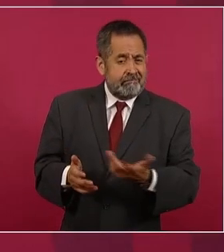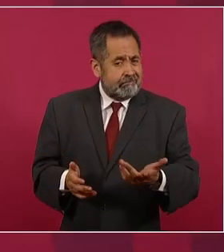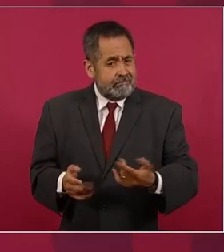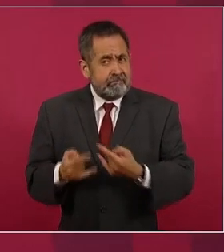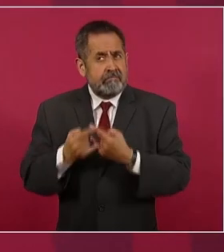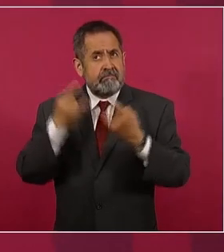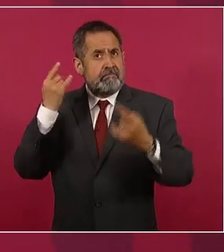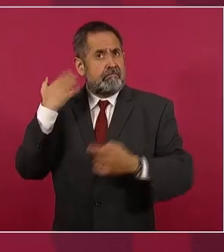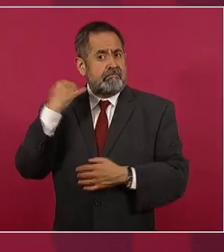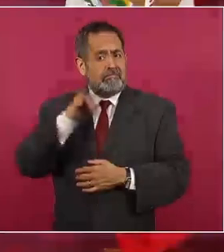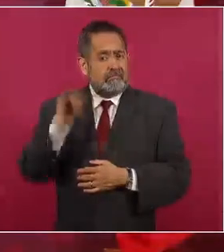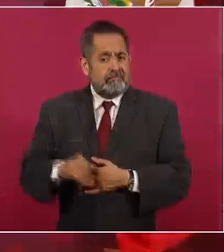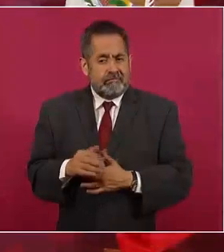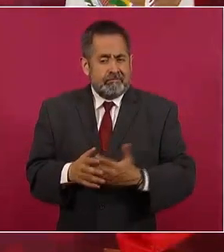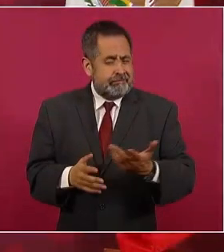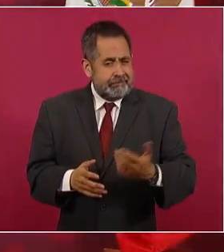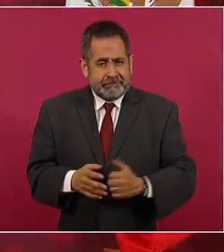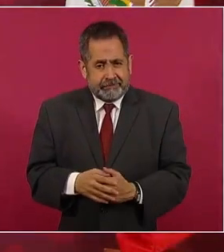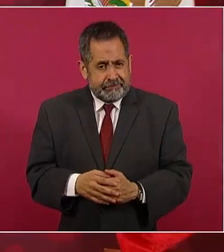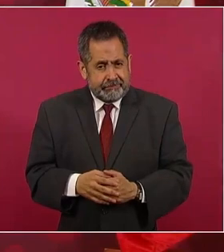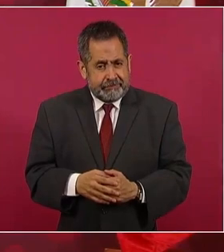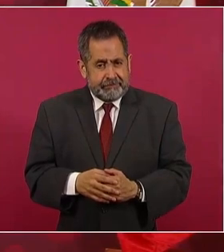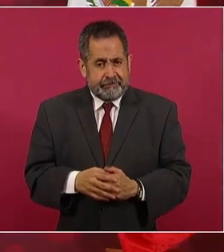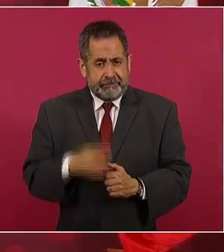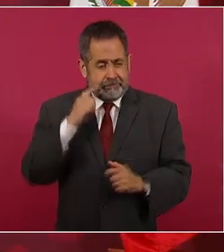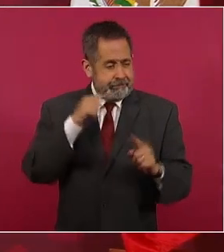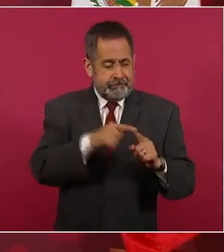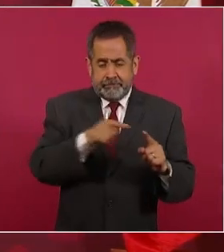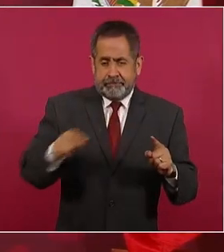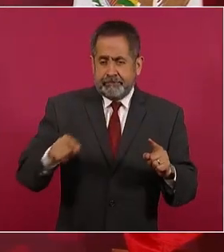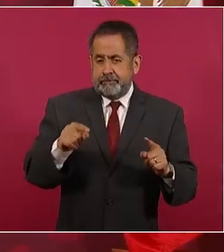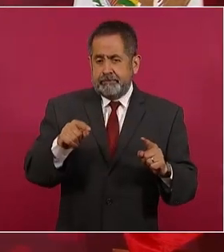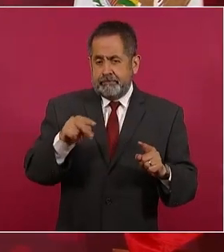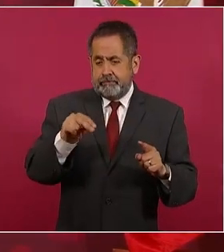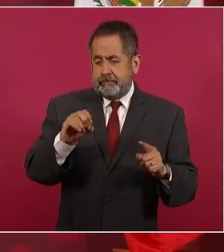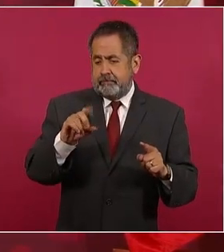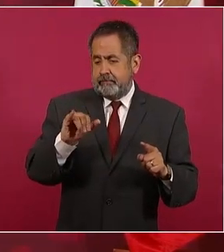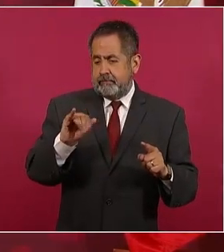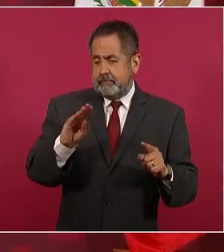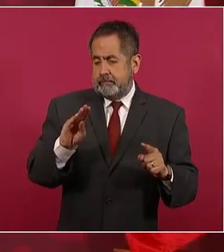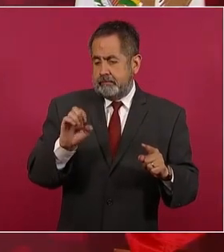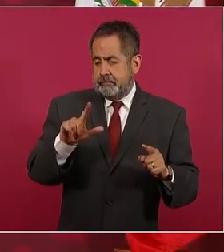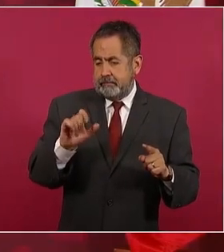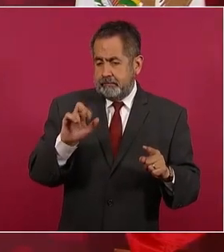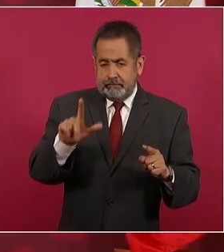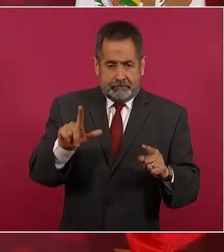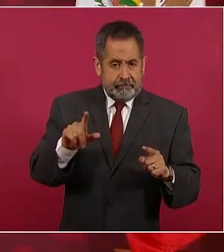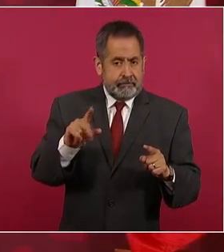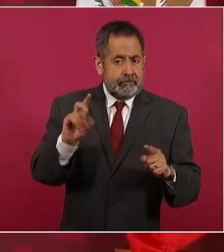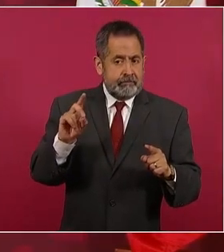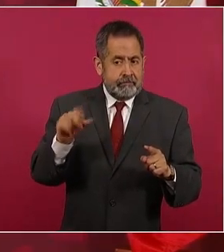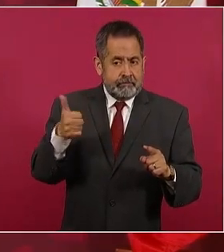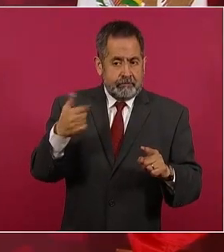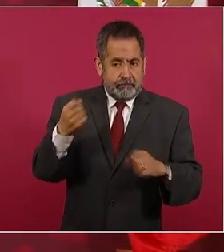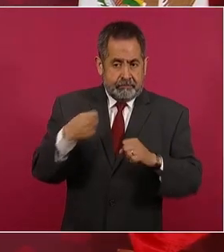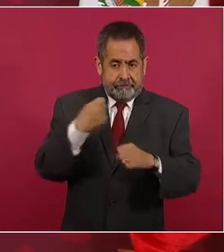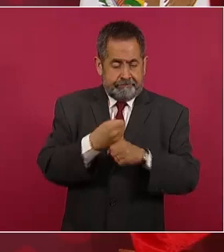En el periodo neoliberal, en 36 años, se llevaron